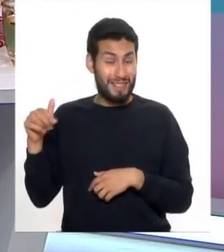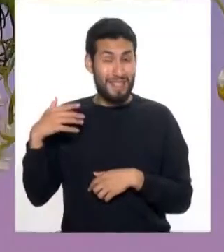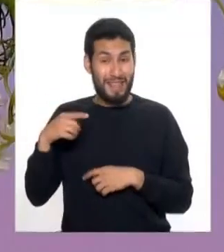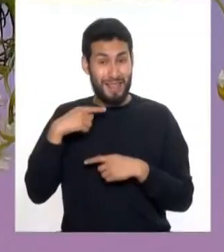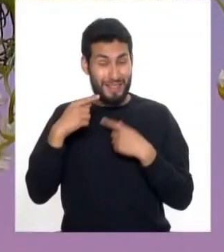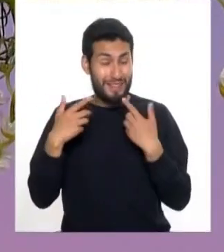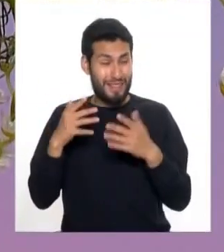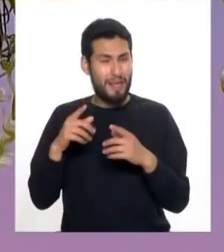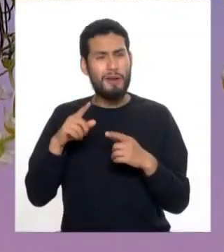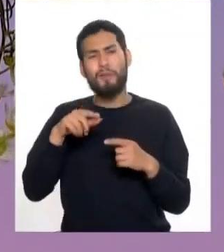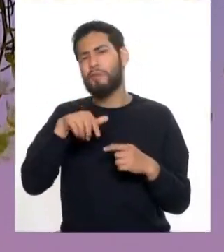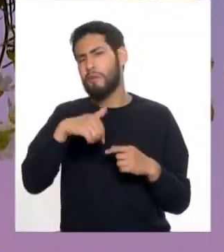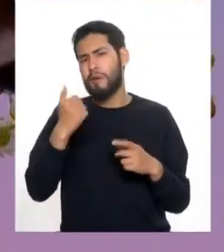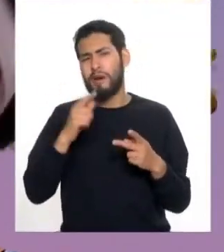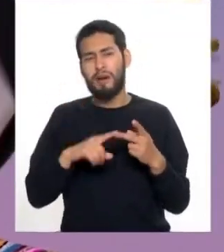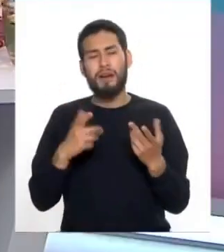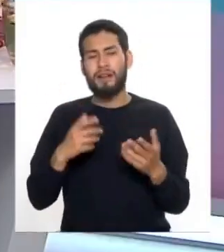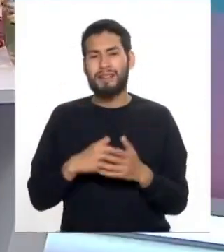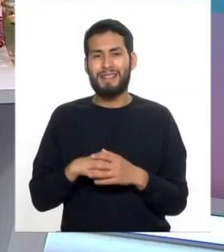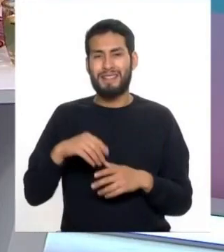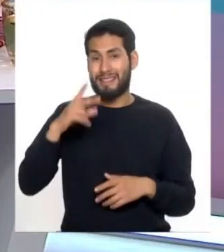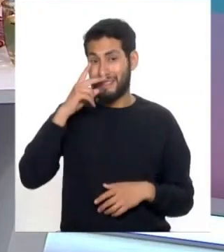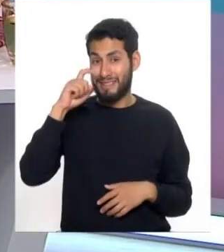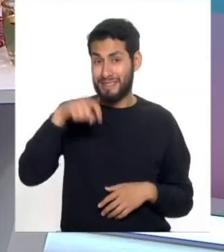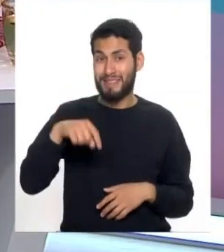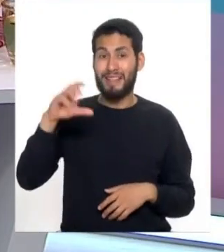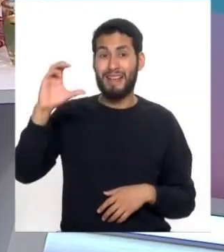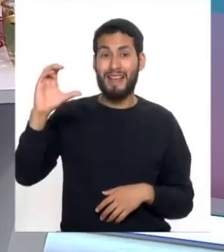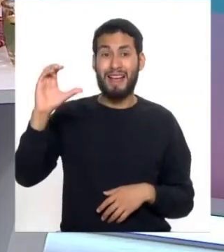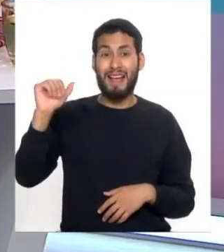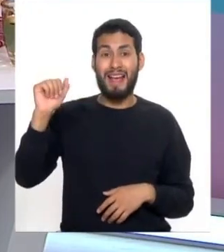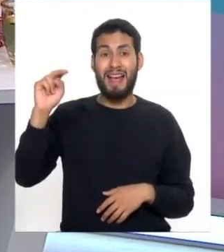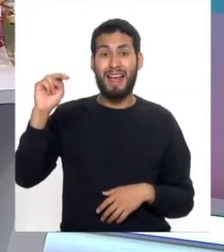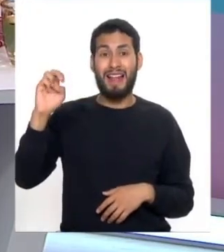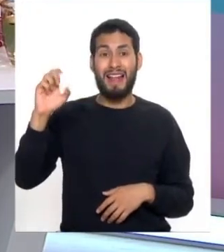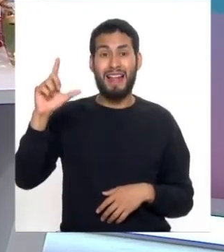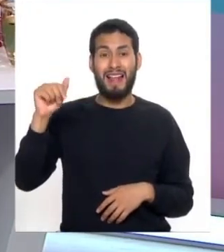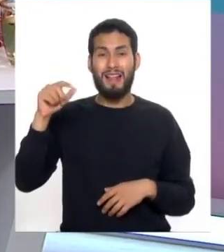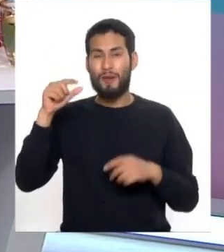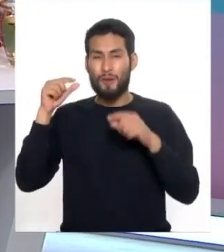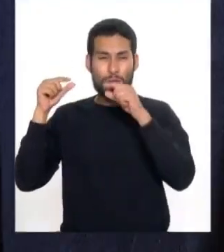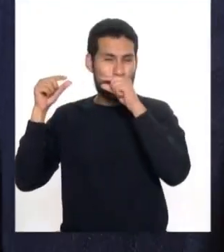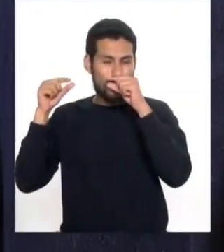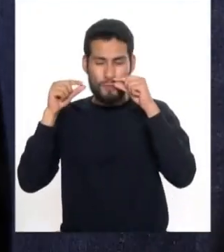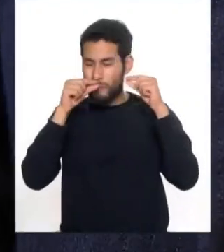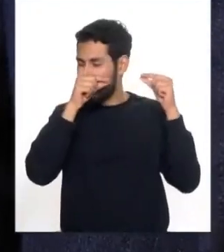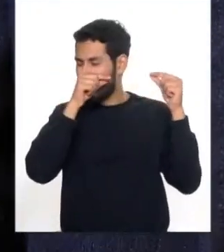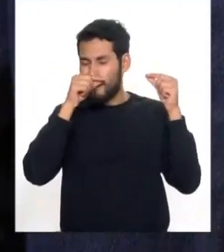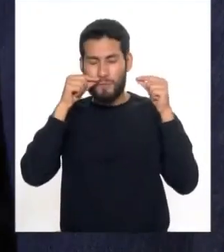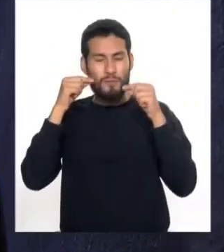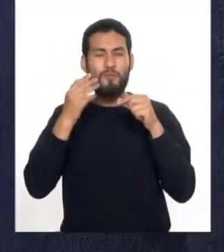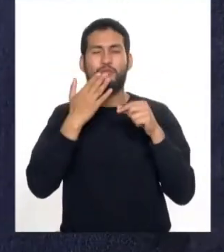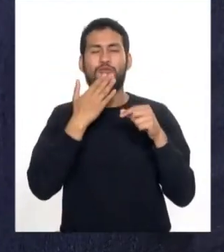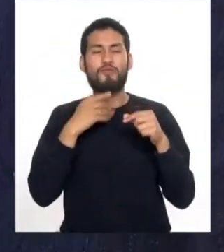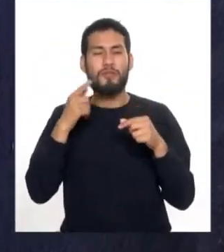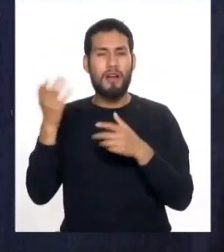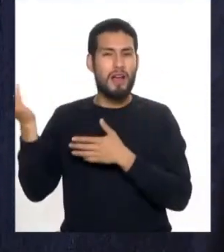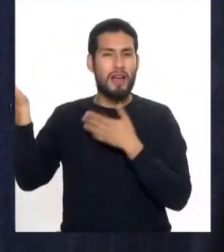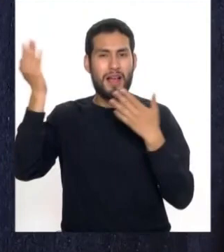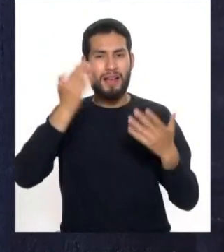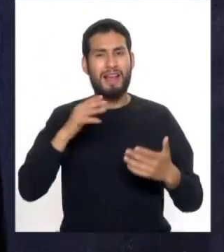instante una de ellas es la canela fíjense nada más esta maravillosa corteza que nos ha venido del Asia